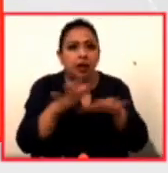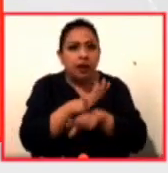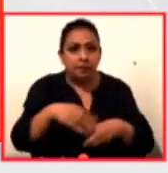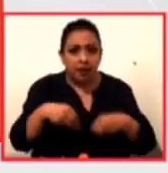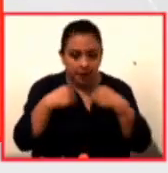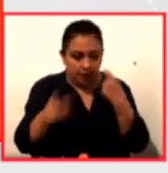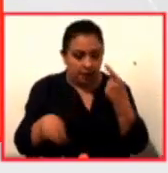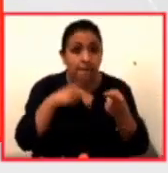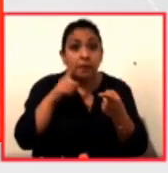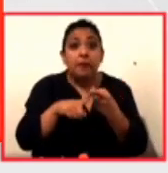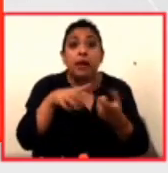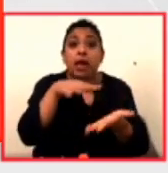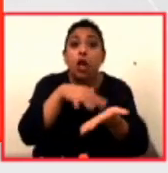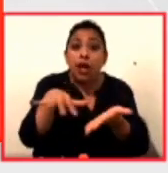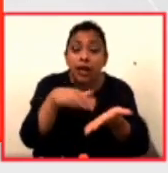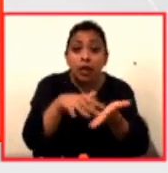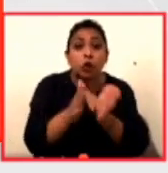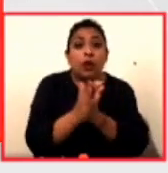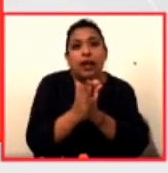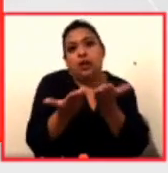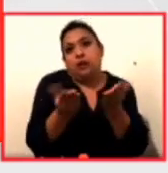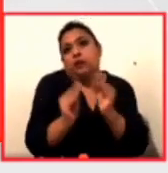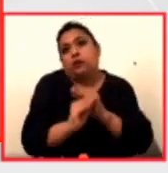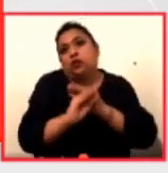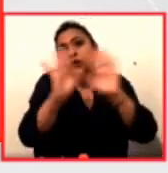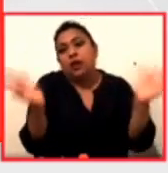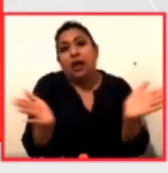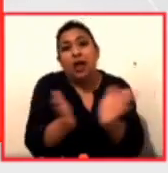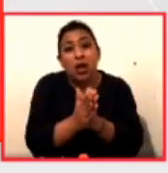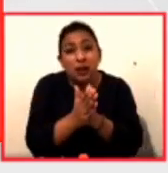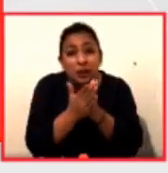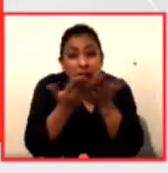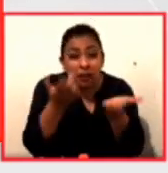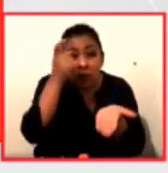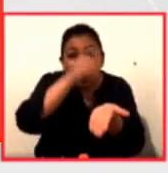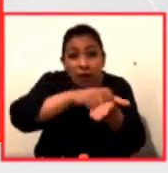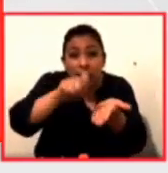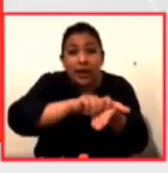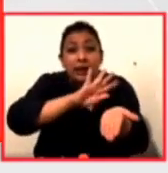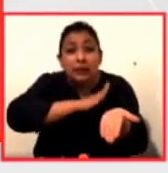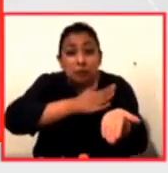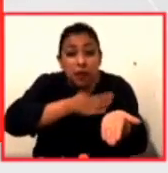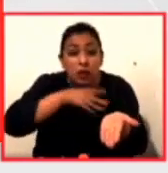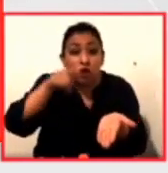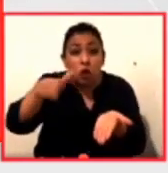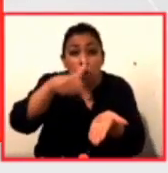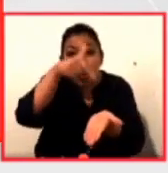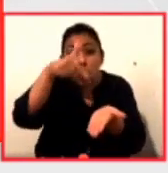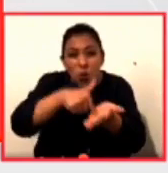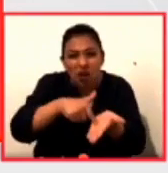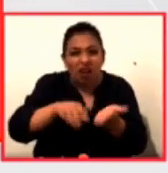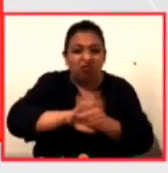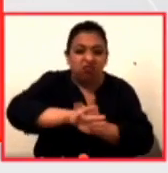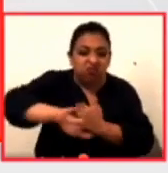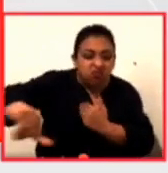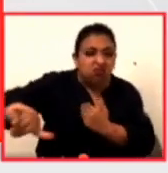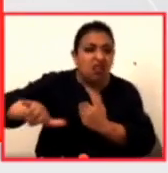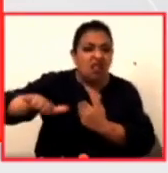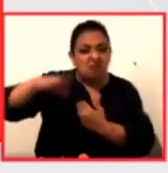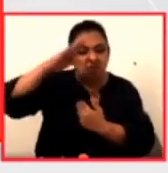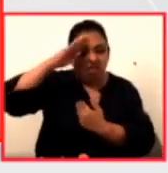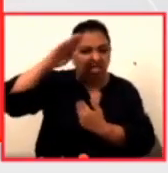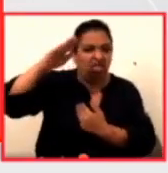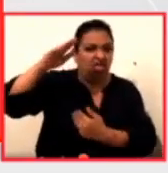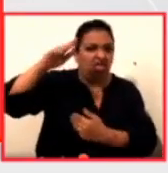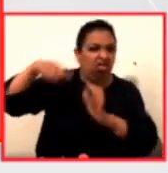primer lugar, la lectura y los libros, naturalmente la literatura escrita en español, desde ese lugar de marginación y prejuicios, que